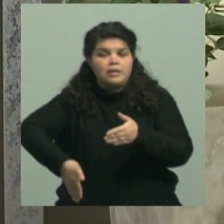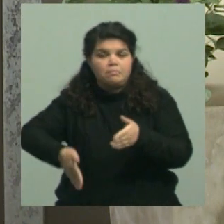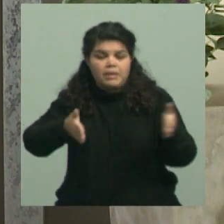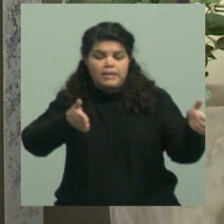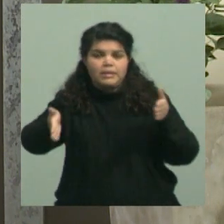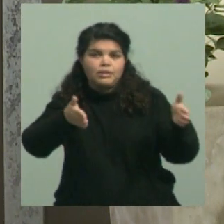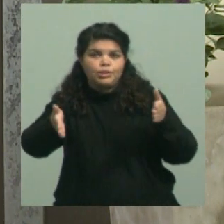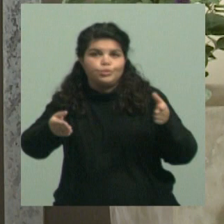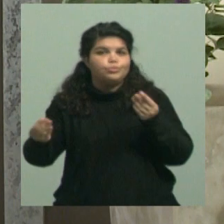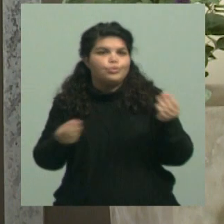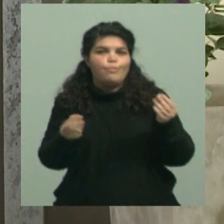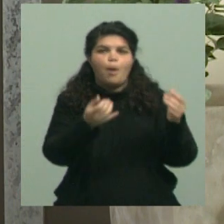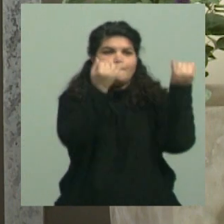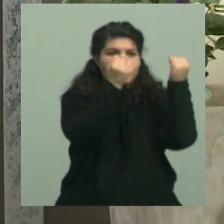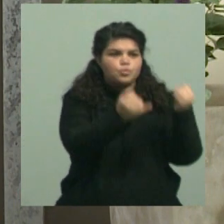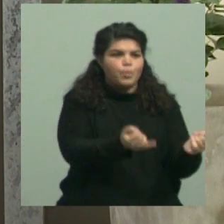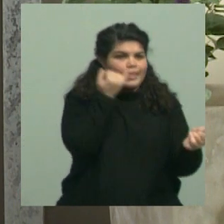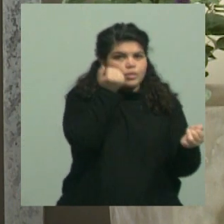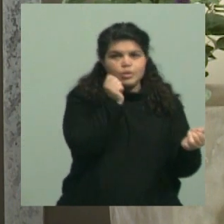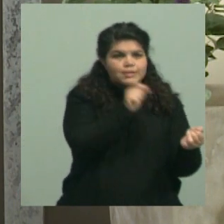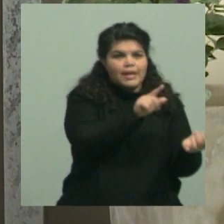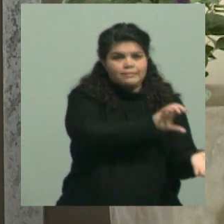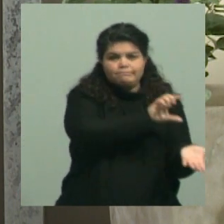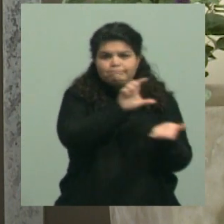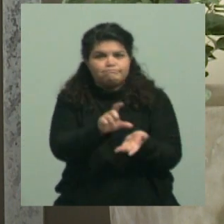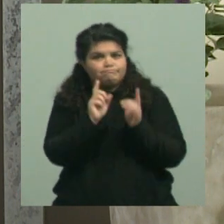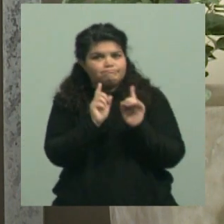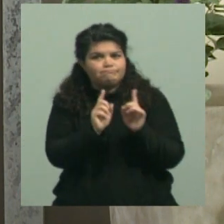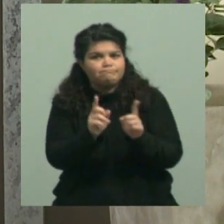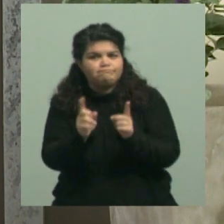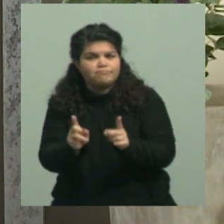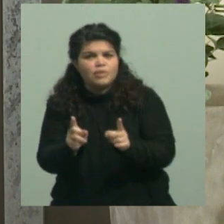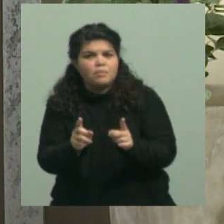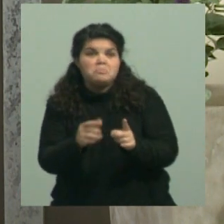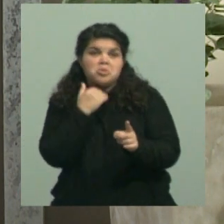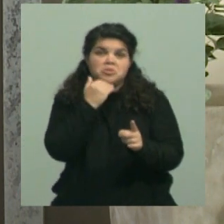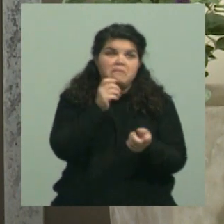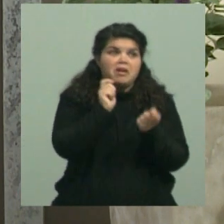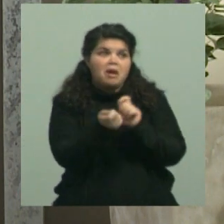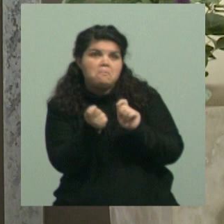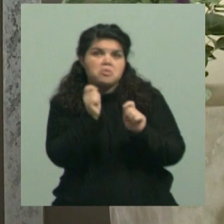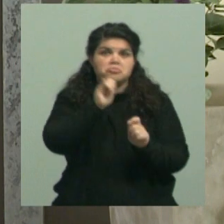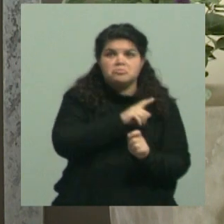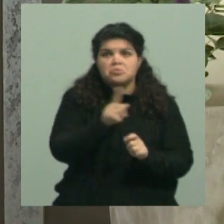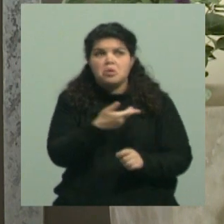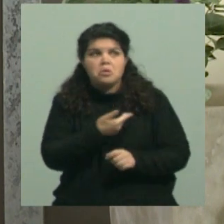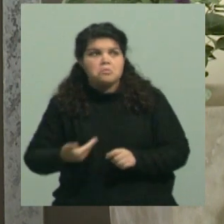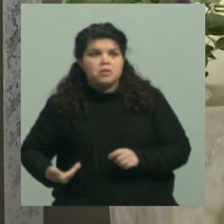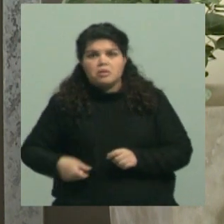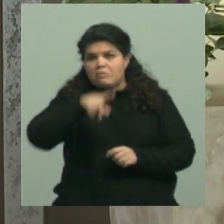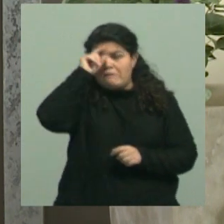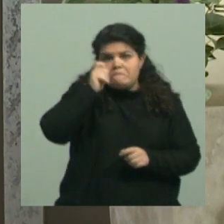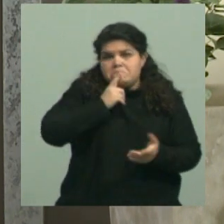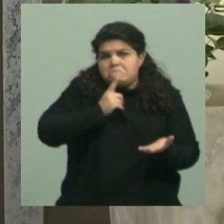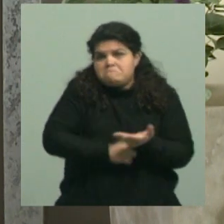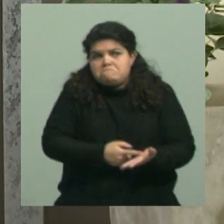alguna modificación en cuanto a las partidas que lleguen desde la Nación, y también teniendo presente que estamos en una situación donde el aumento de